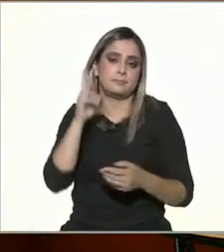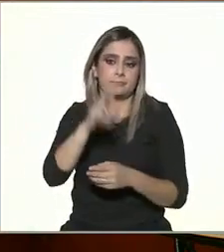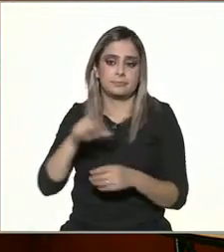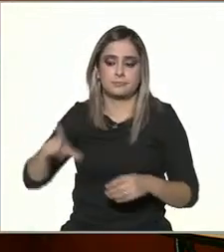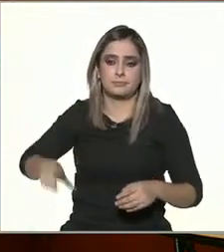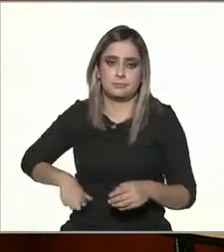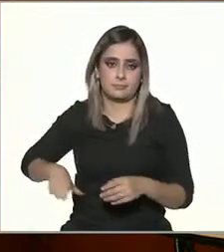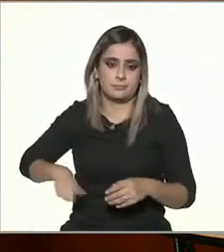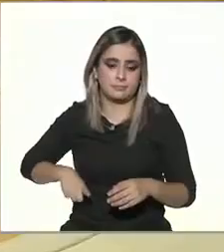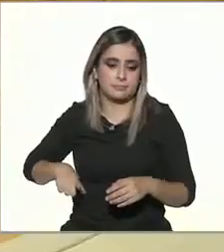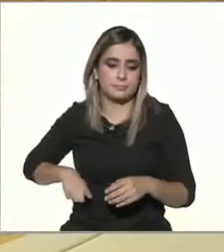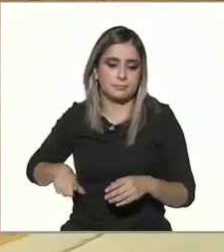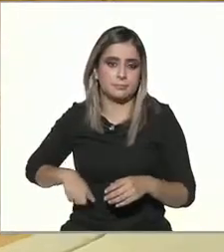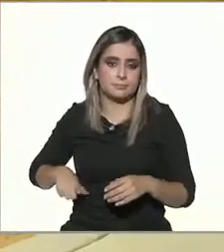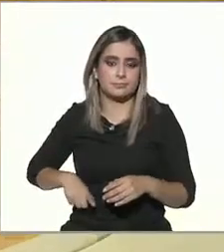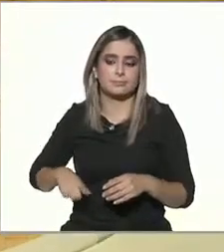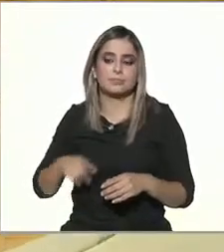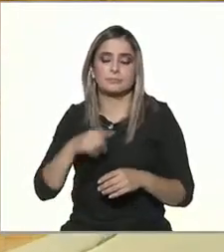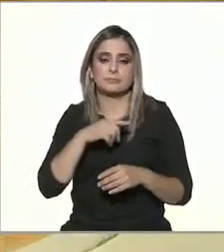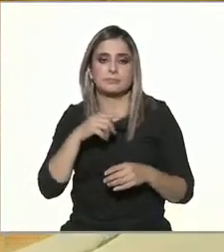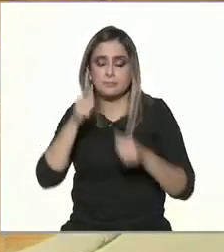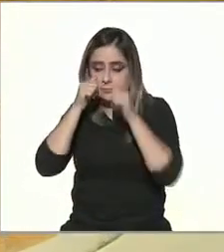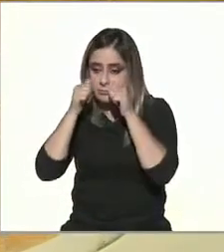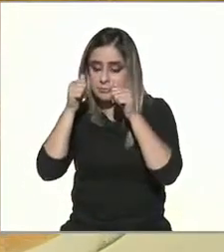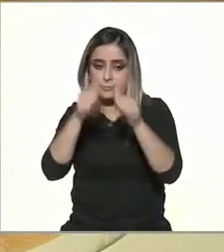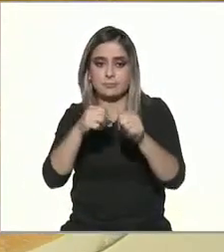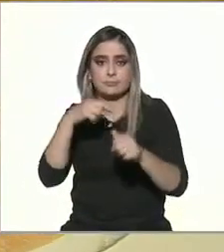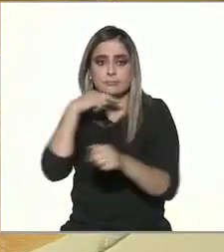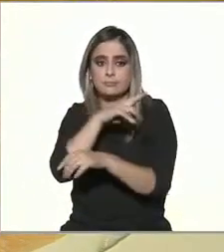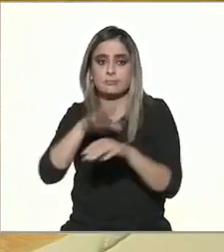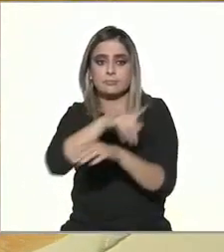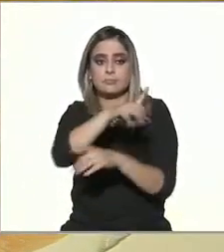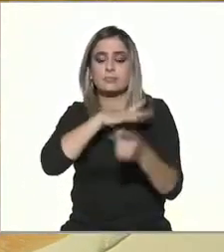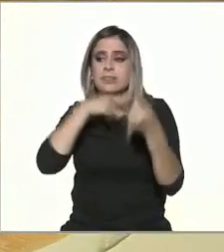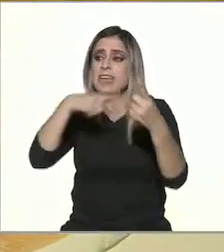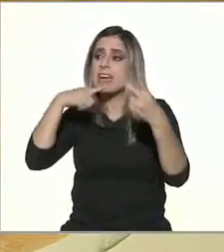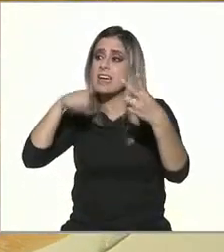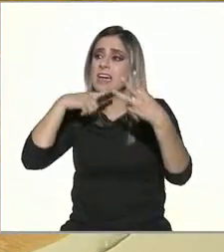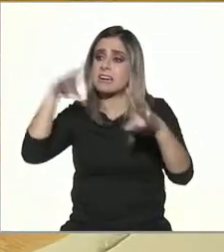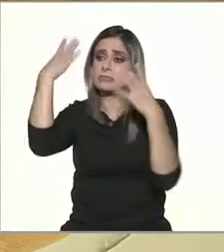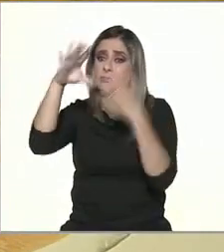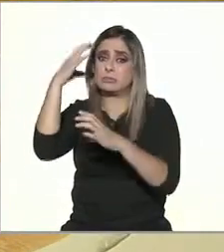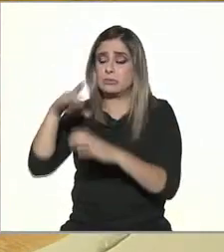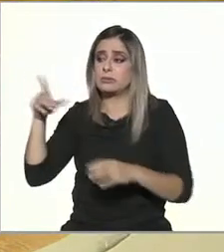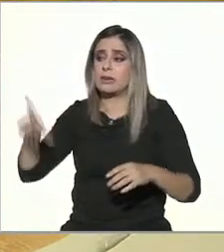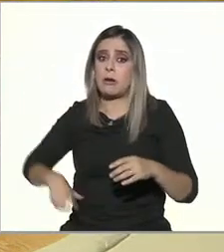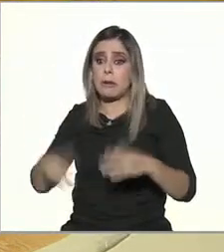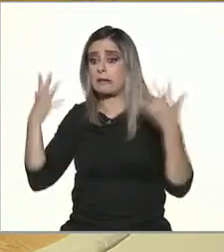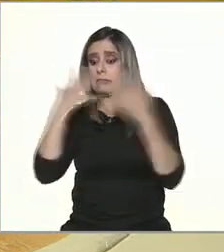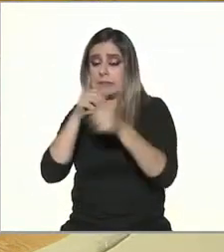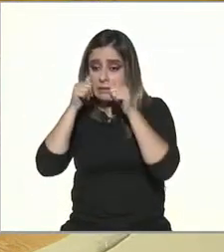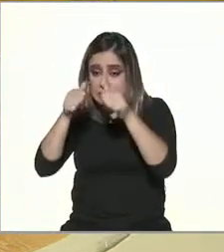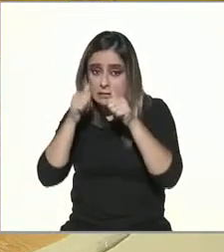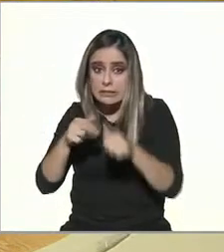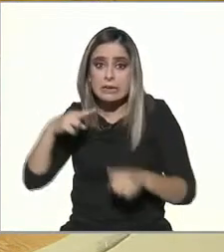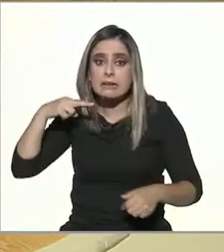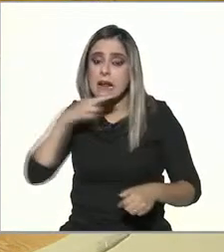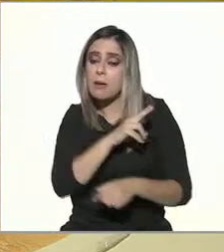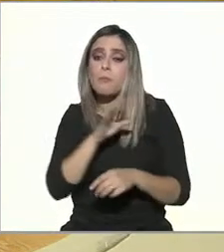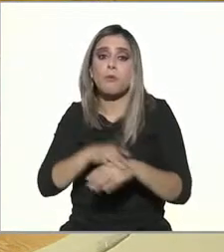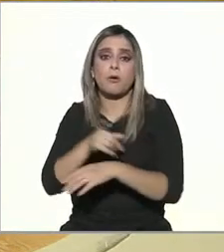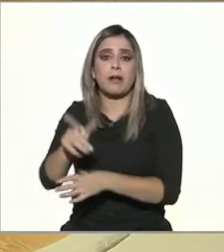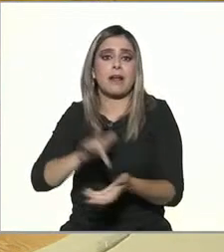solventar, digamos, las exigencias de cada uno de los usuarios de Internet y, por supuesto, de sus habitantes? Es muy complejo y eso está generando,